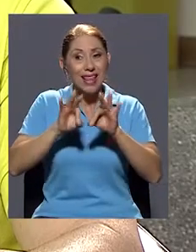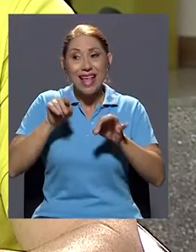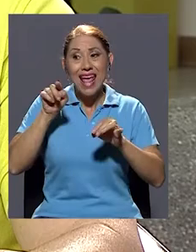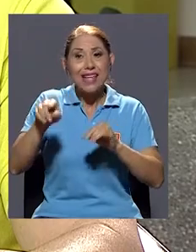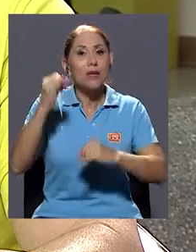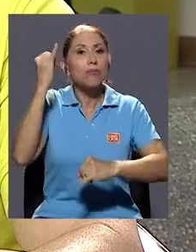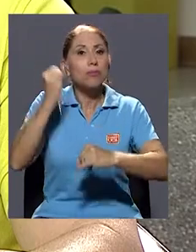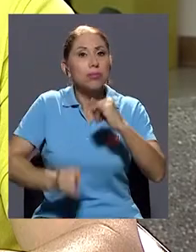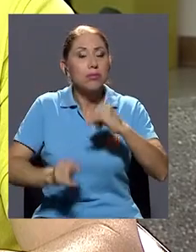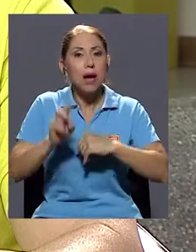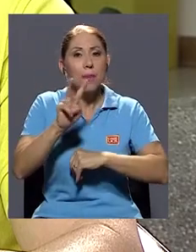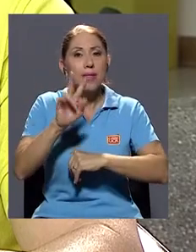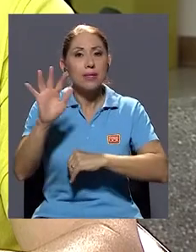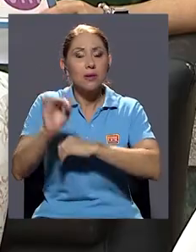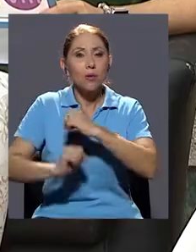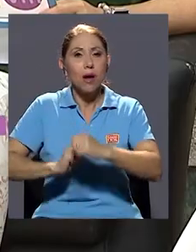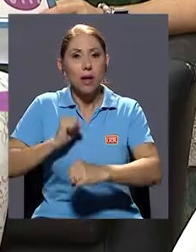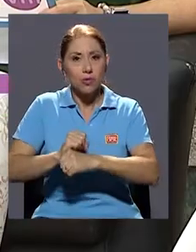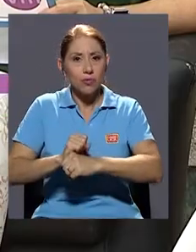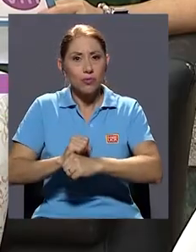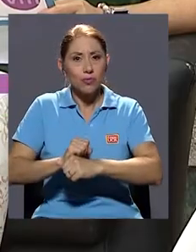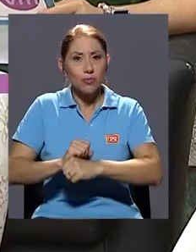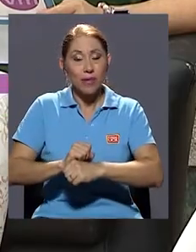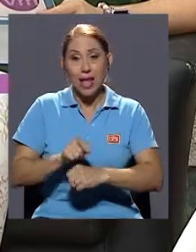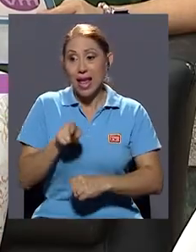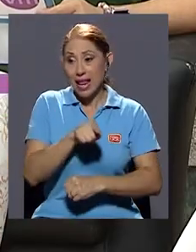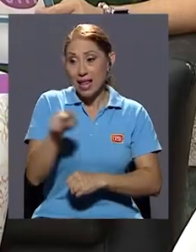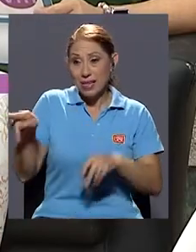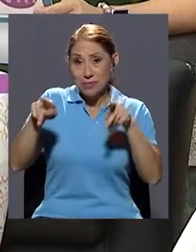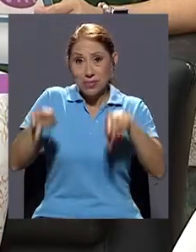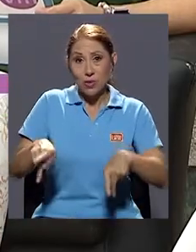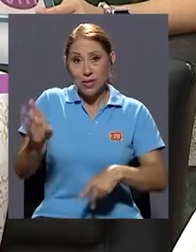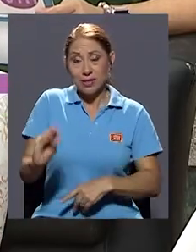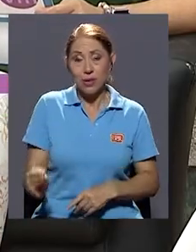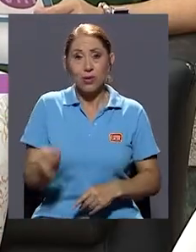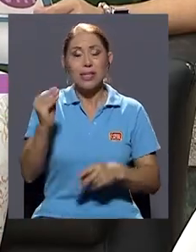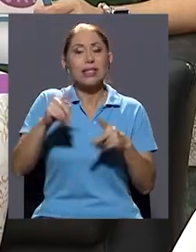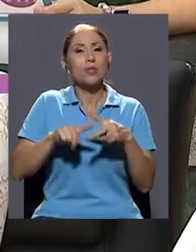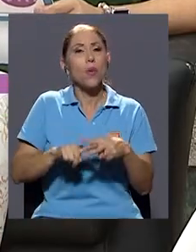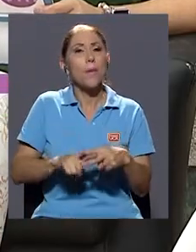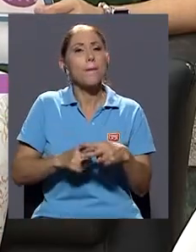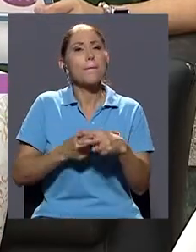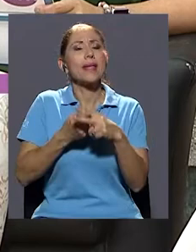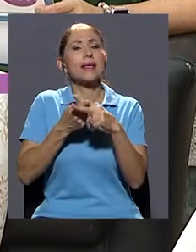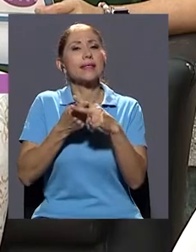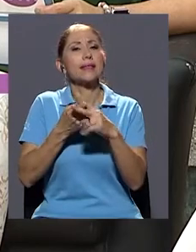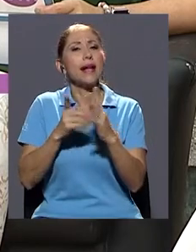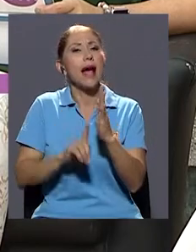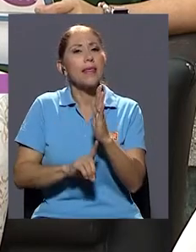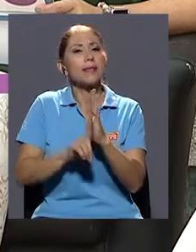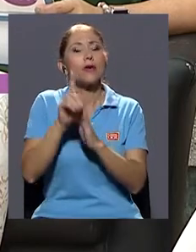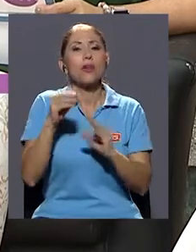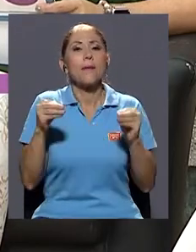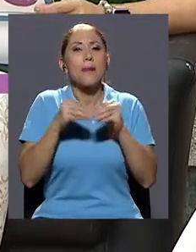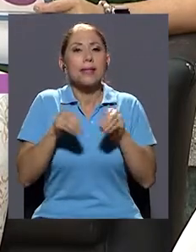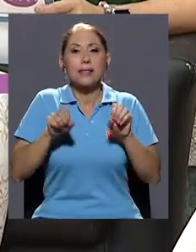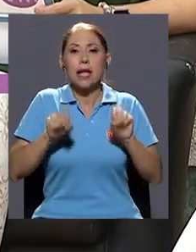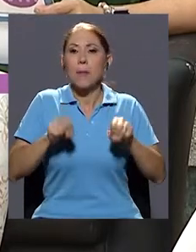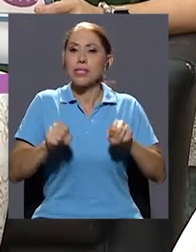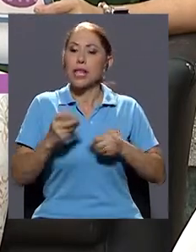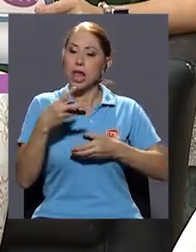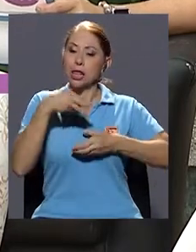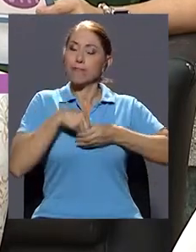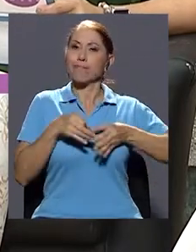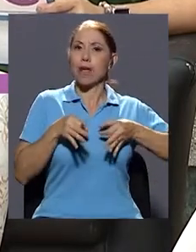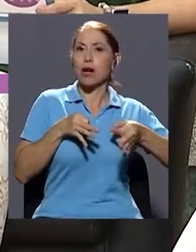concluir hasta los 25 años, los y las adolescentes comienzan a desarrollar más la capacidad de